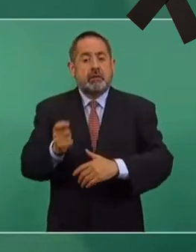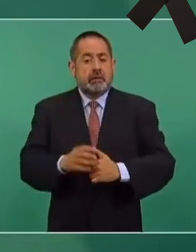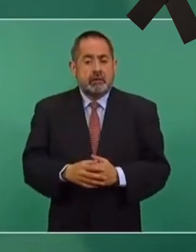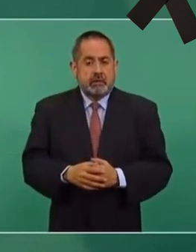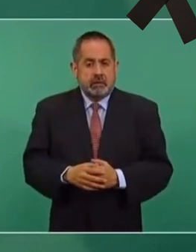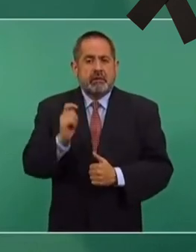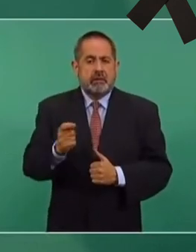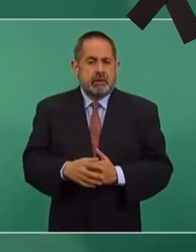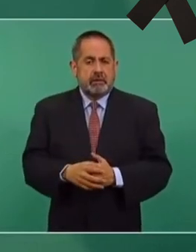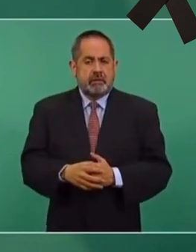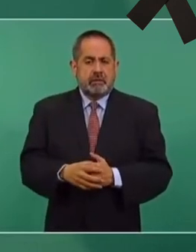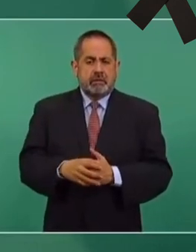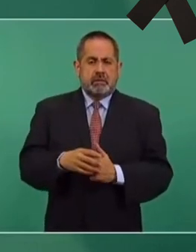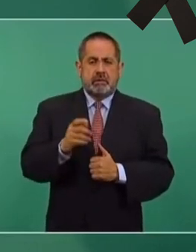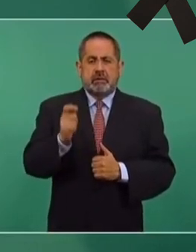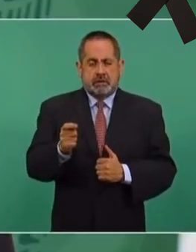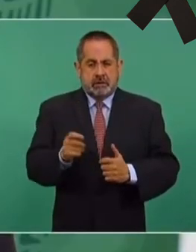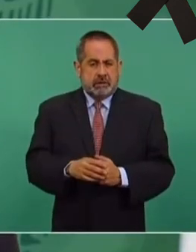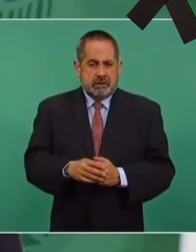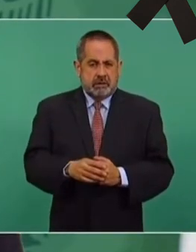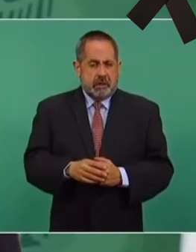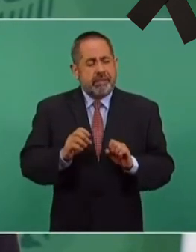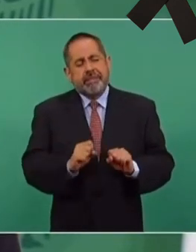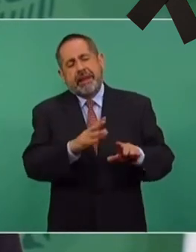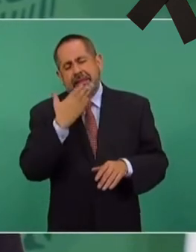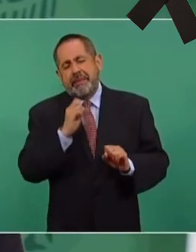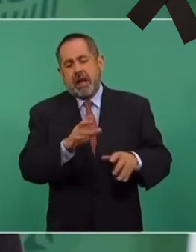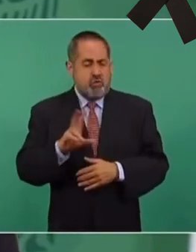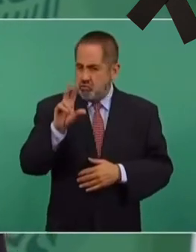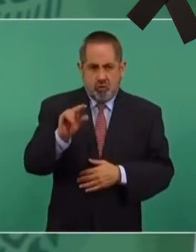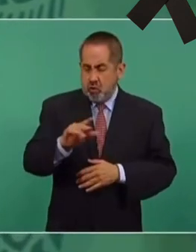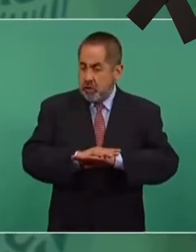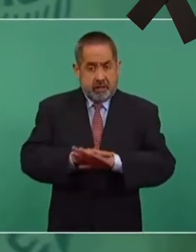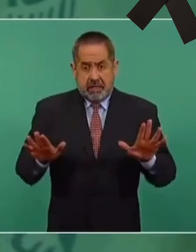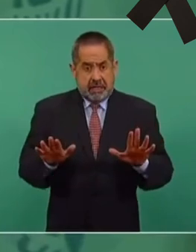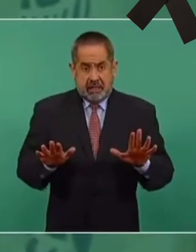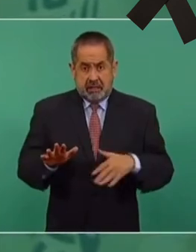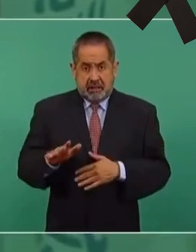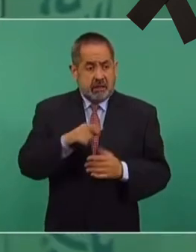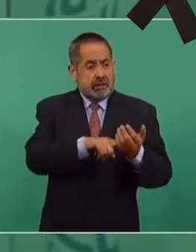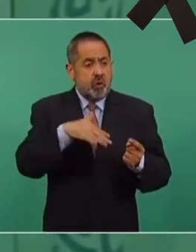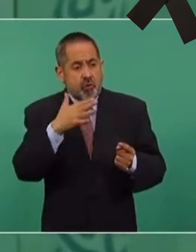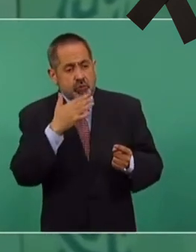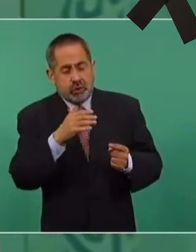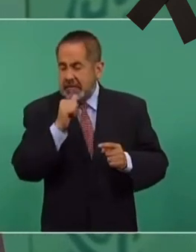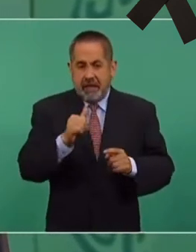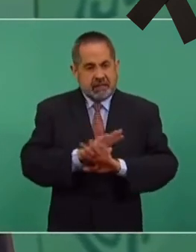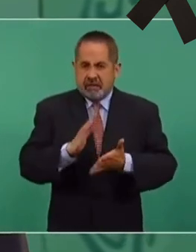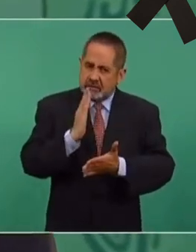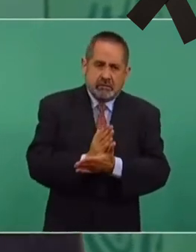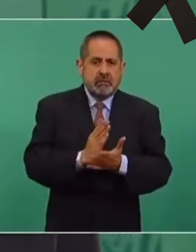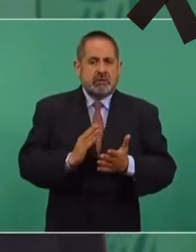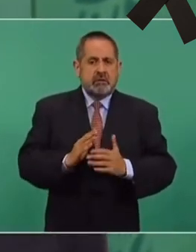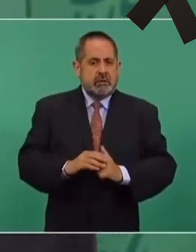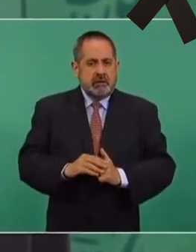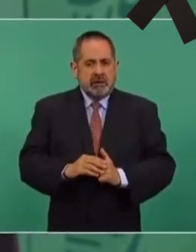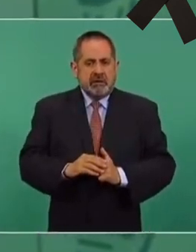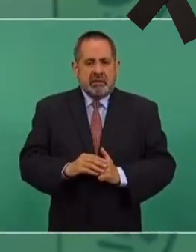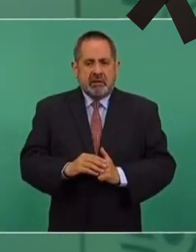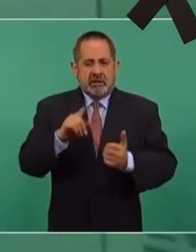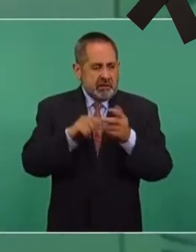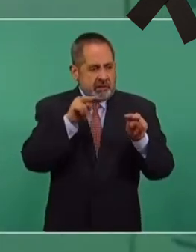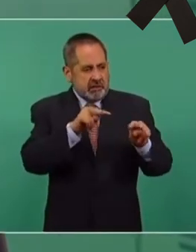ya no hay tolerancia ni para la corrupción, no hay tolerancia para la corrupción.